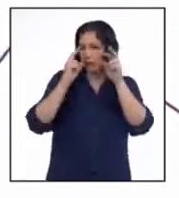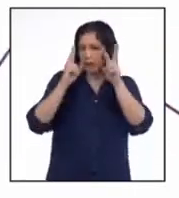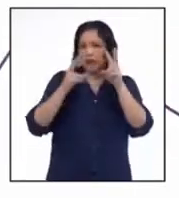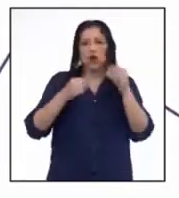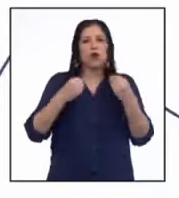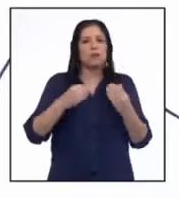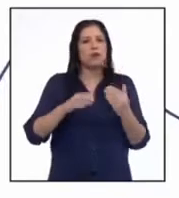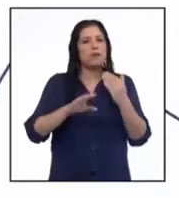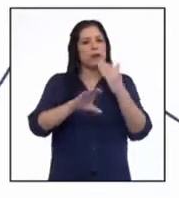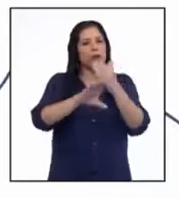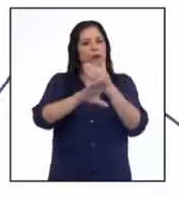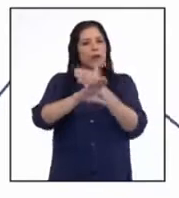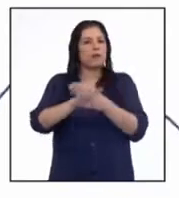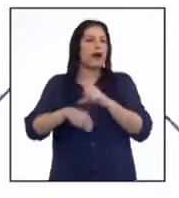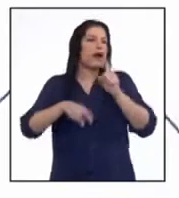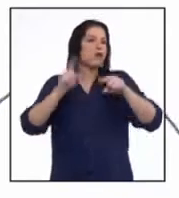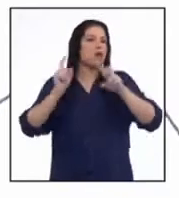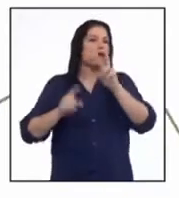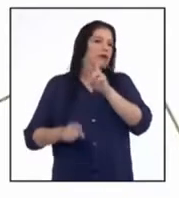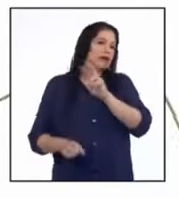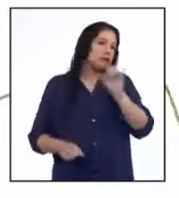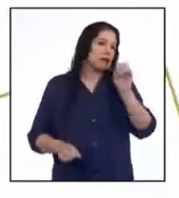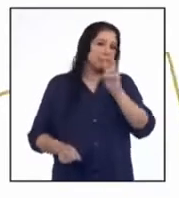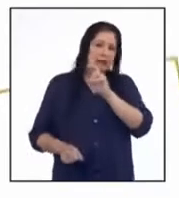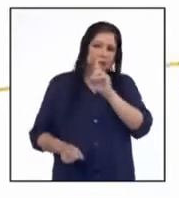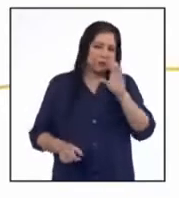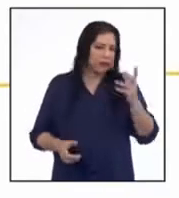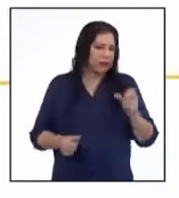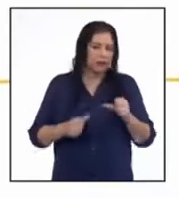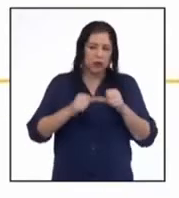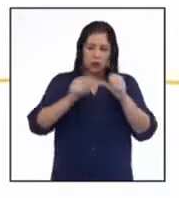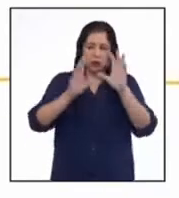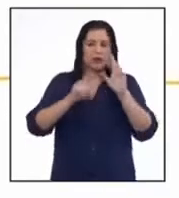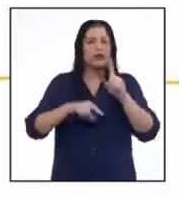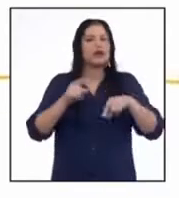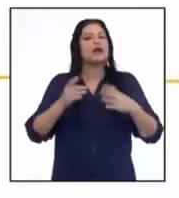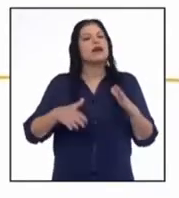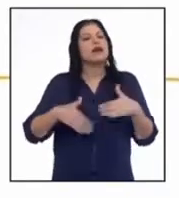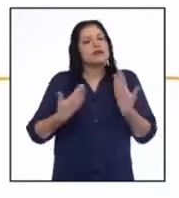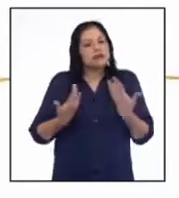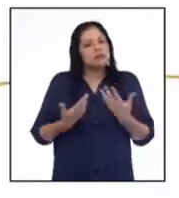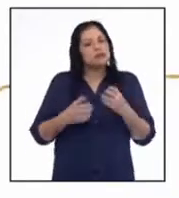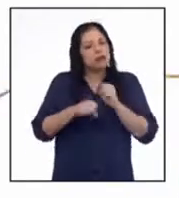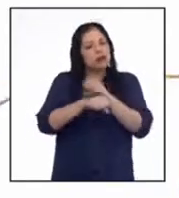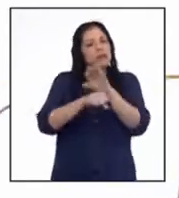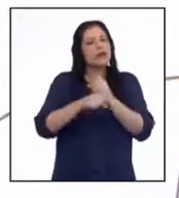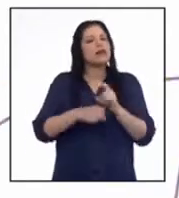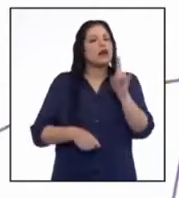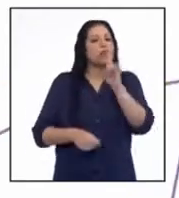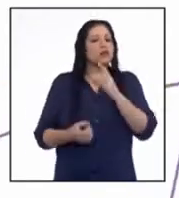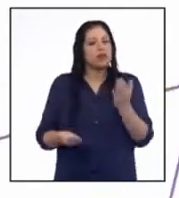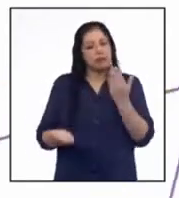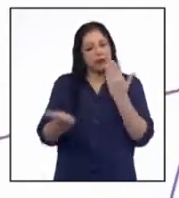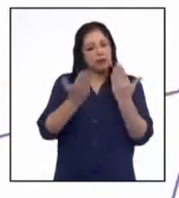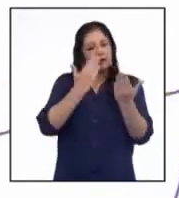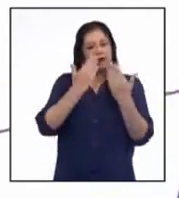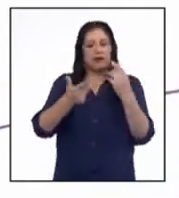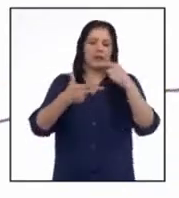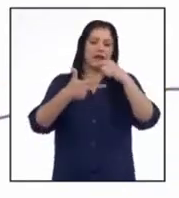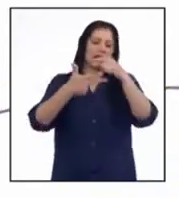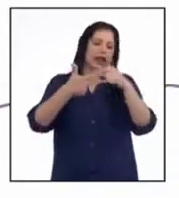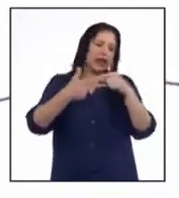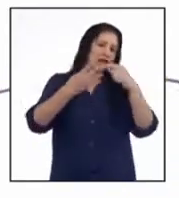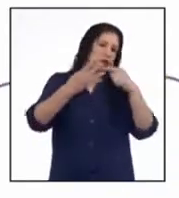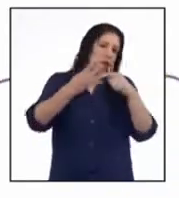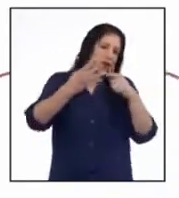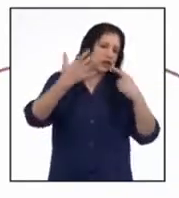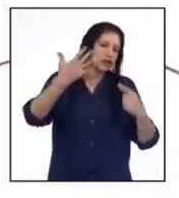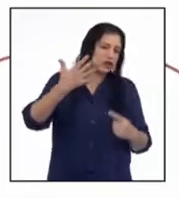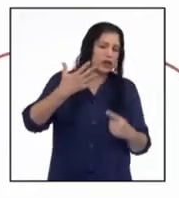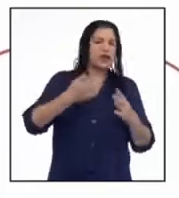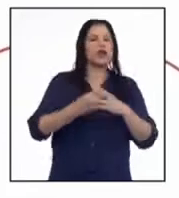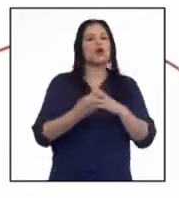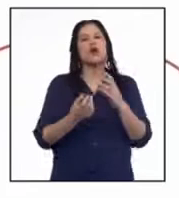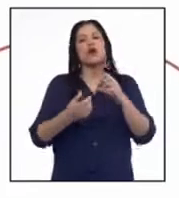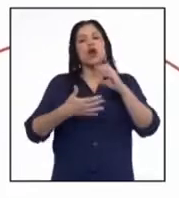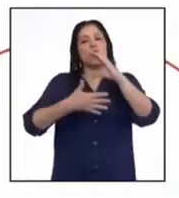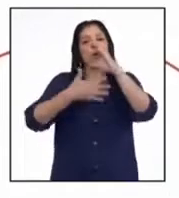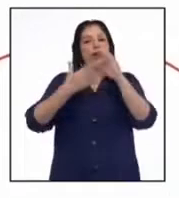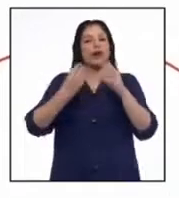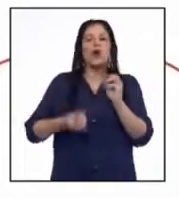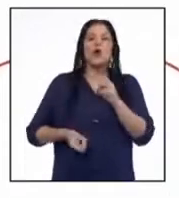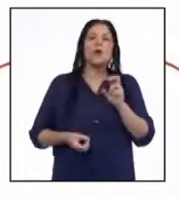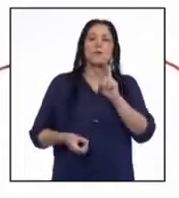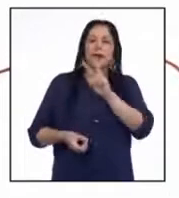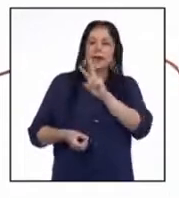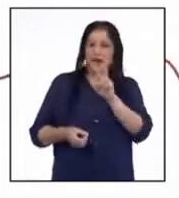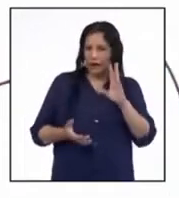progreso de una variable. Se recomienda usar para comparar entre 3 y 5 cualidades o variables estadísticas.